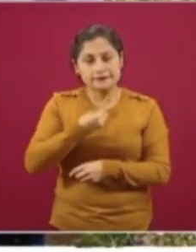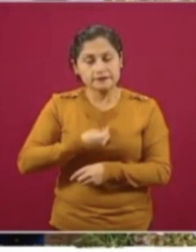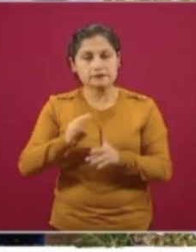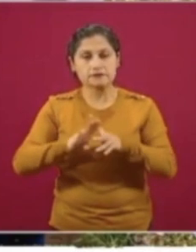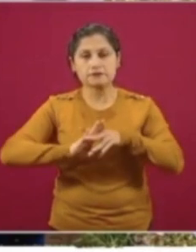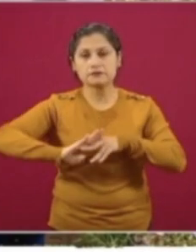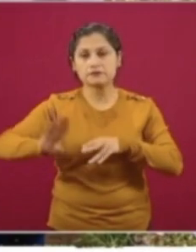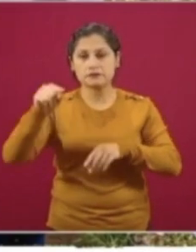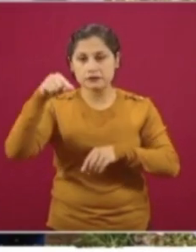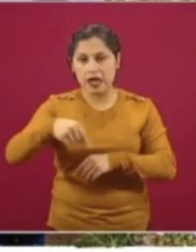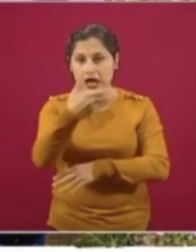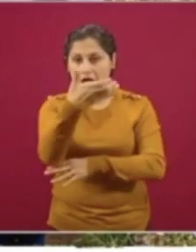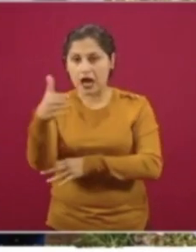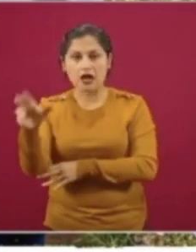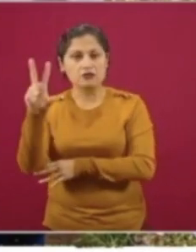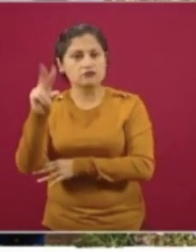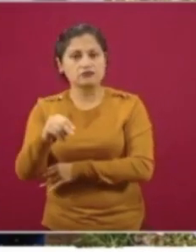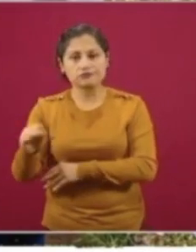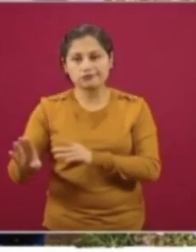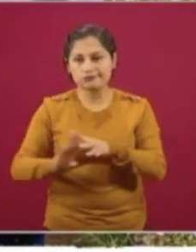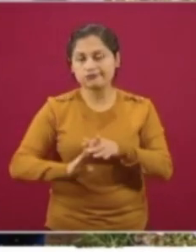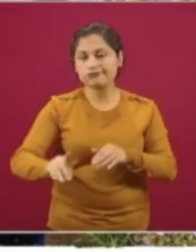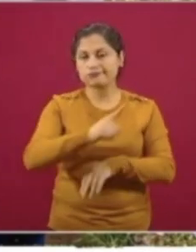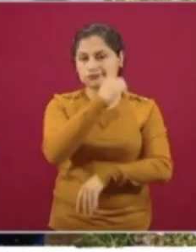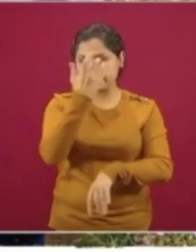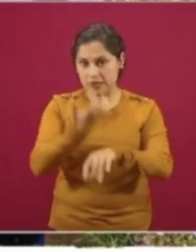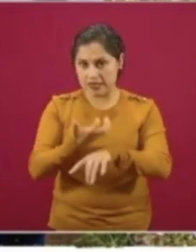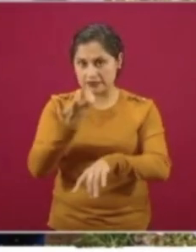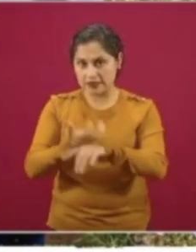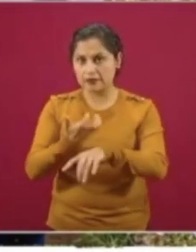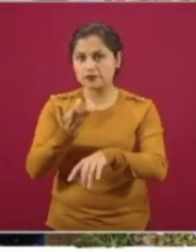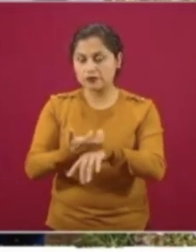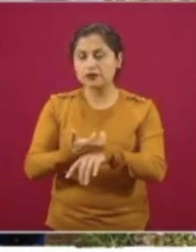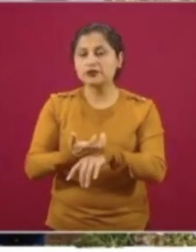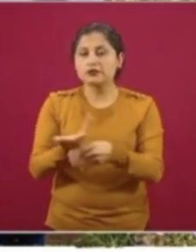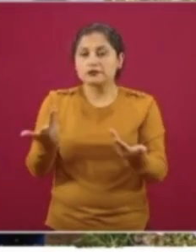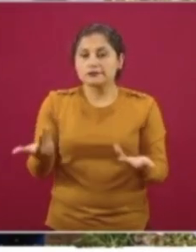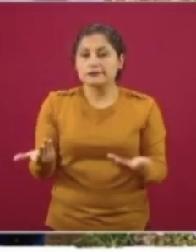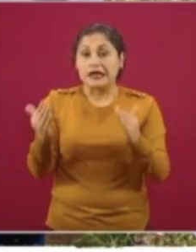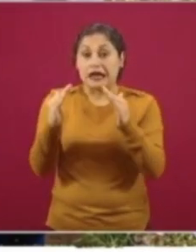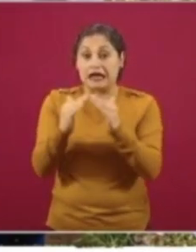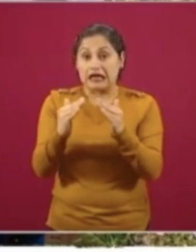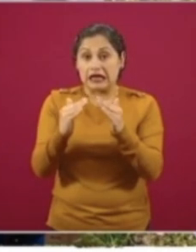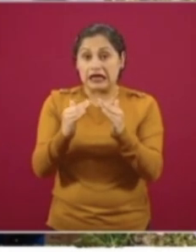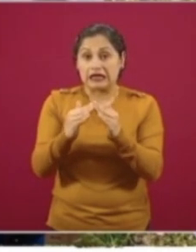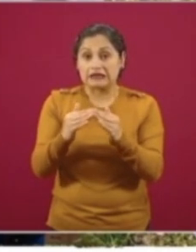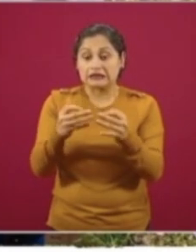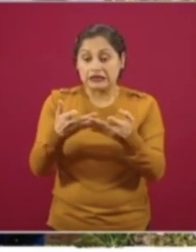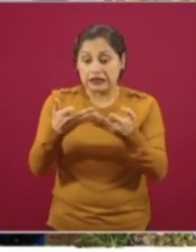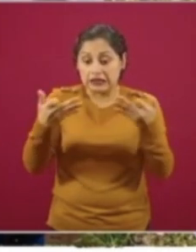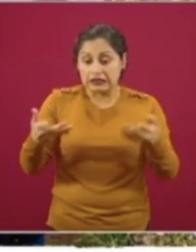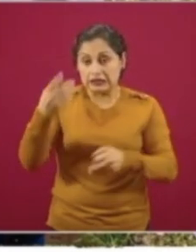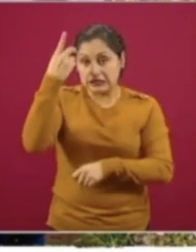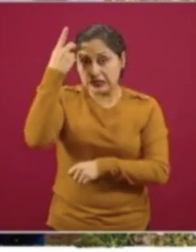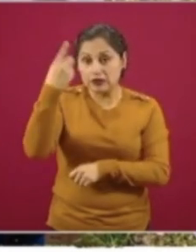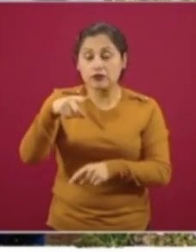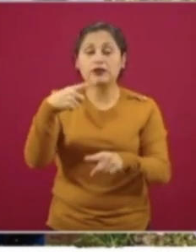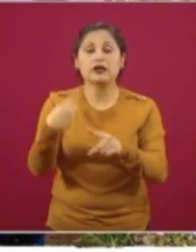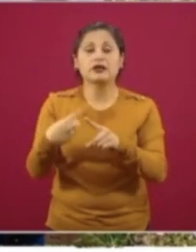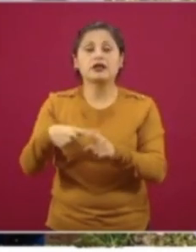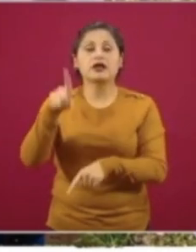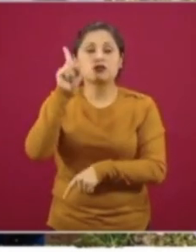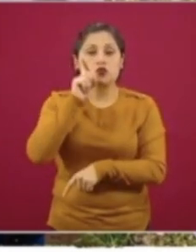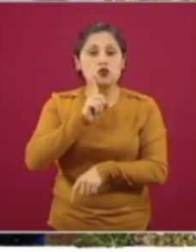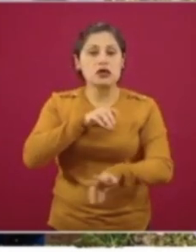y la unidad de producción, la unidad doméstica quedó a cargo de mujeres, mujeres productoras, mujeres